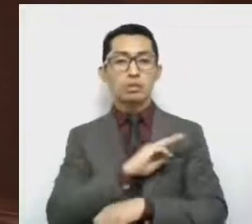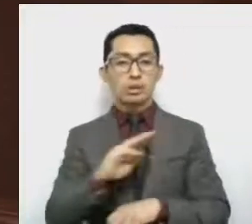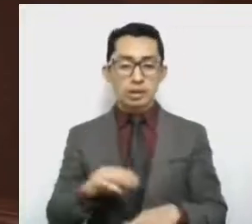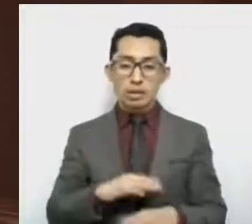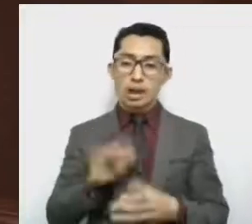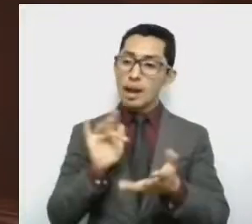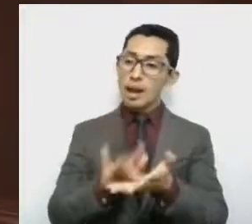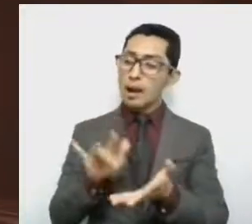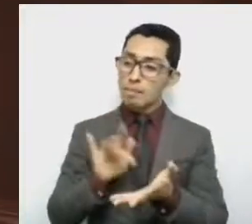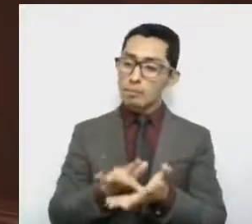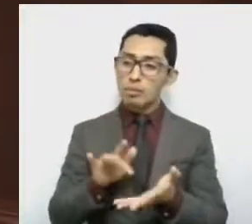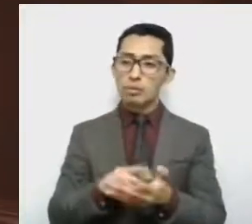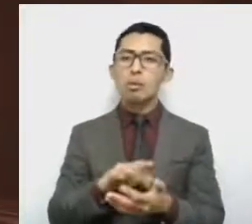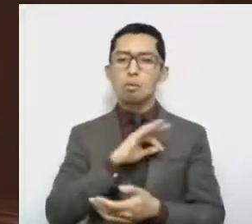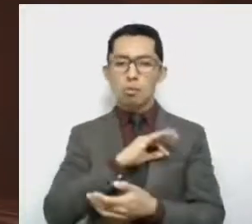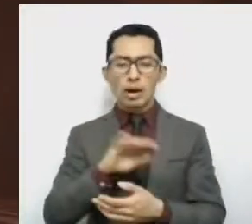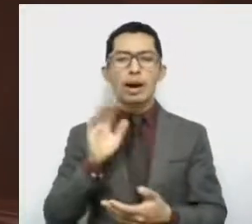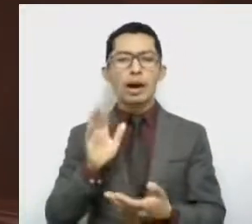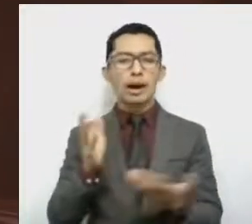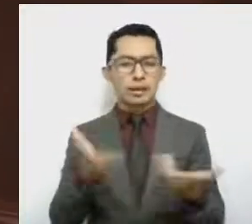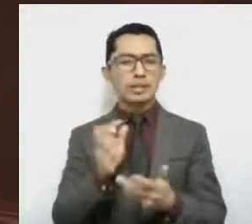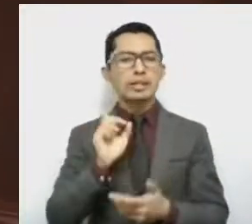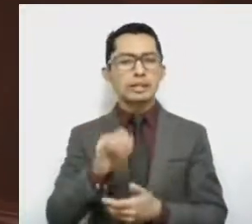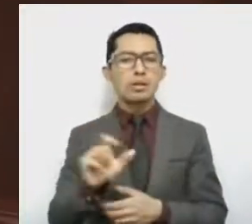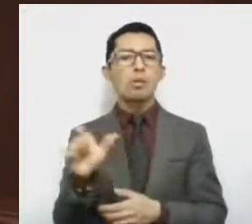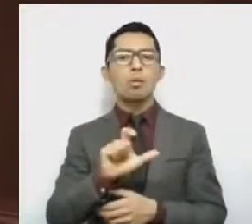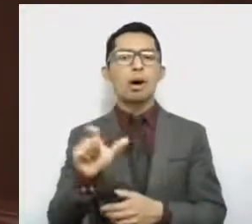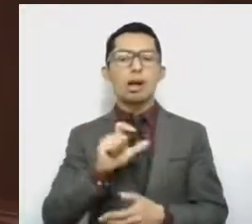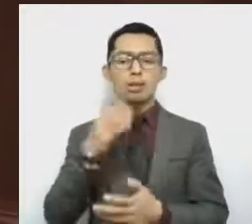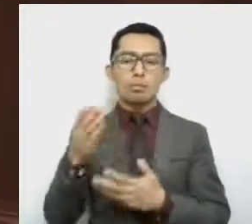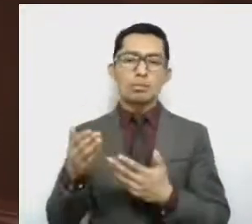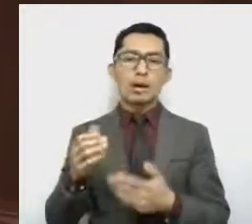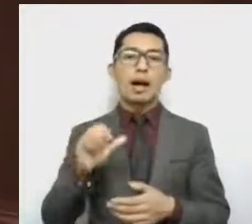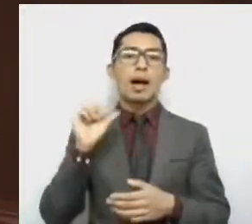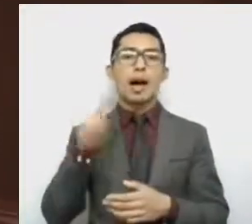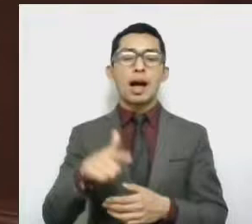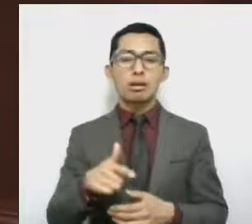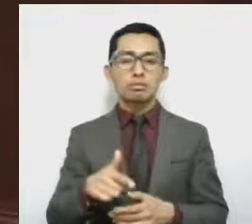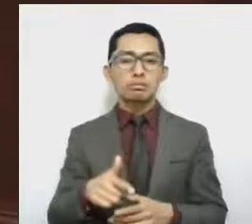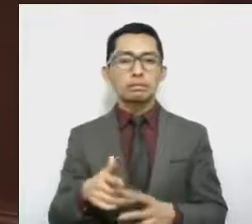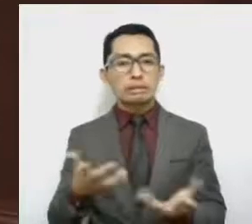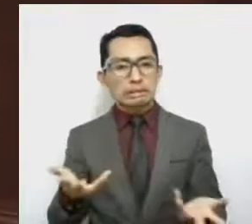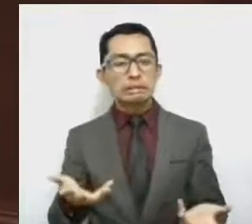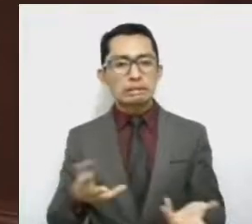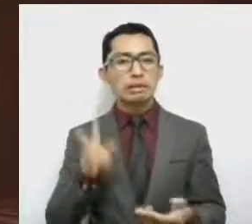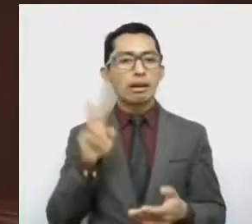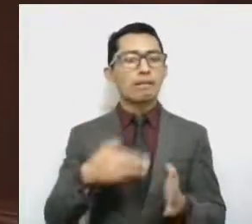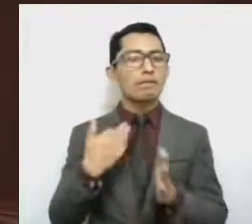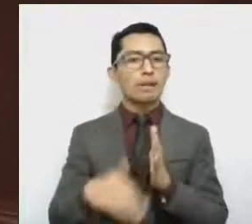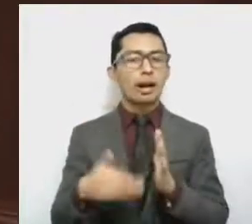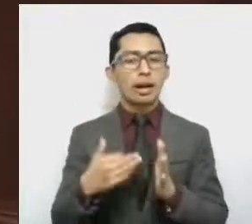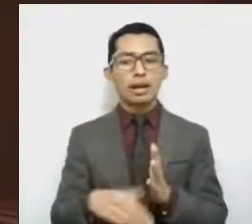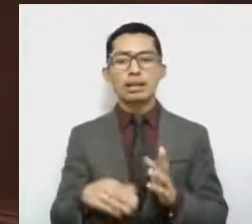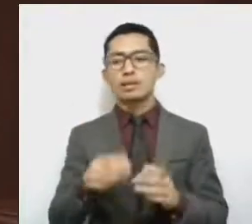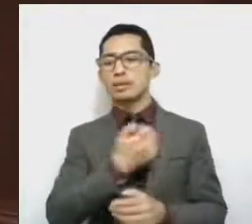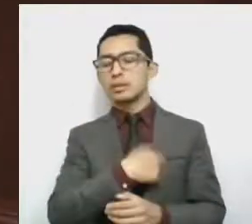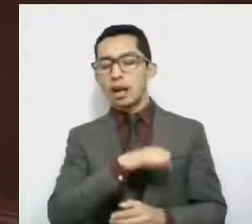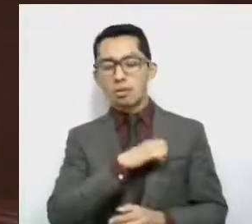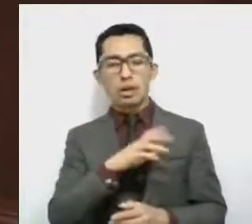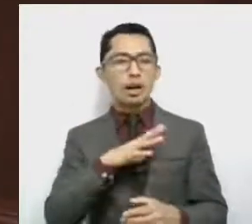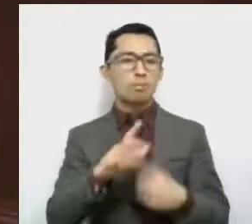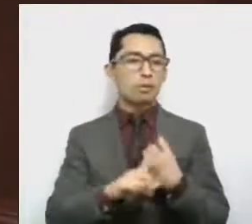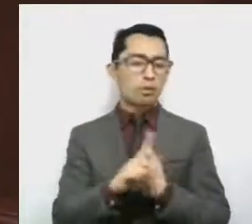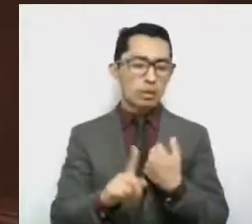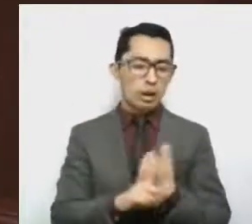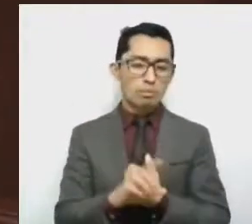sólo se podrá implementar cuando se presenten situaciones extraordinarias en materia de salud general o cuando